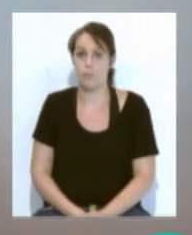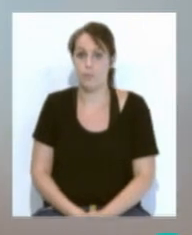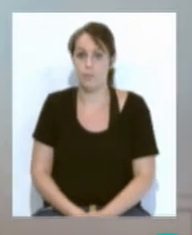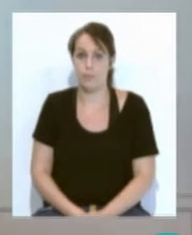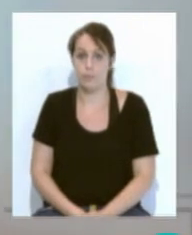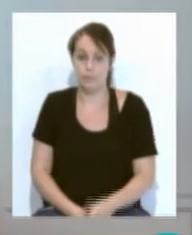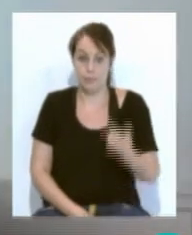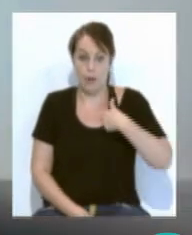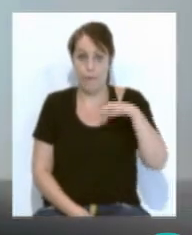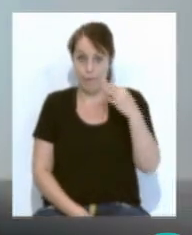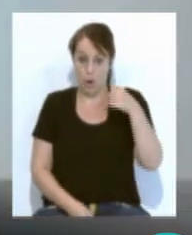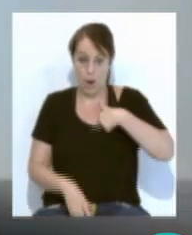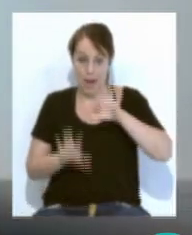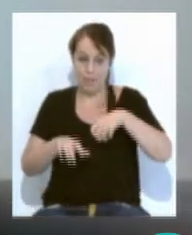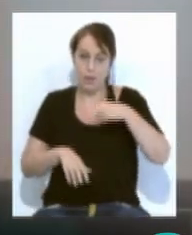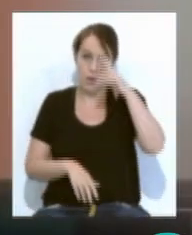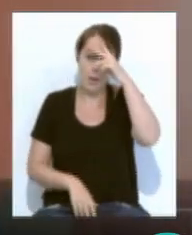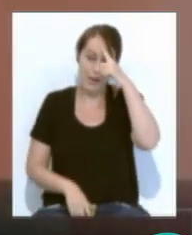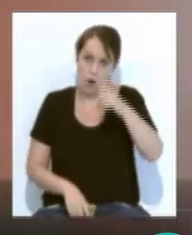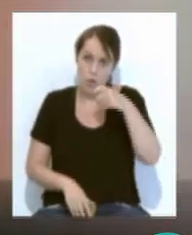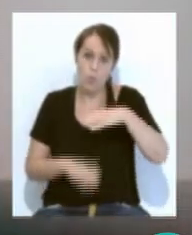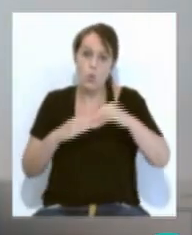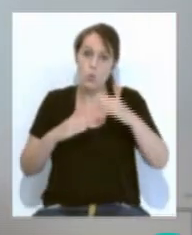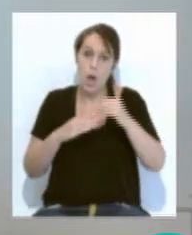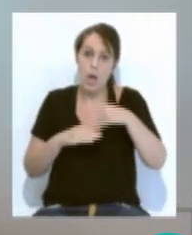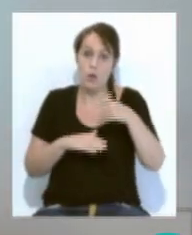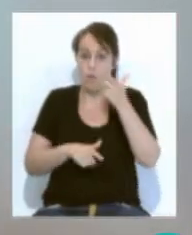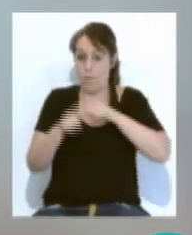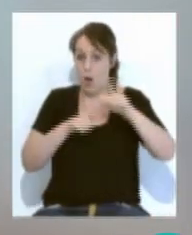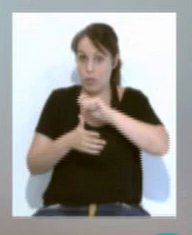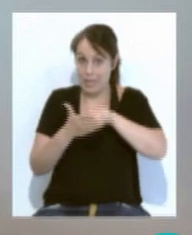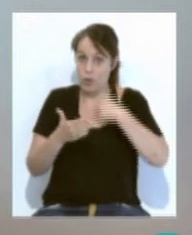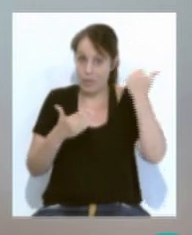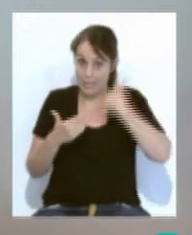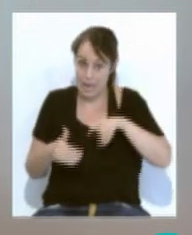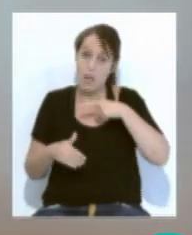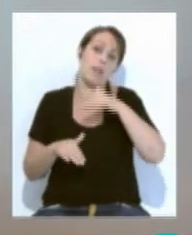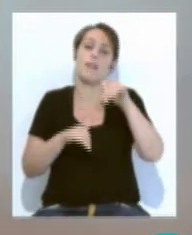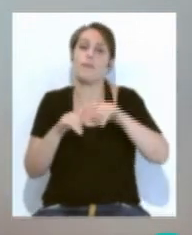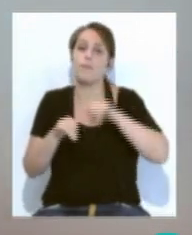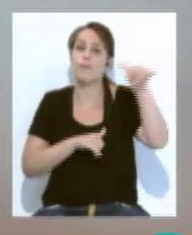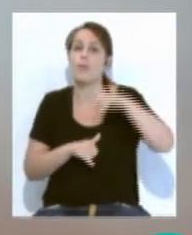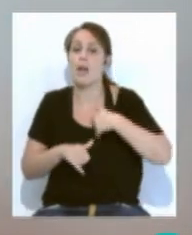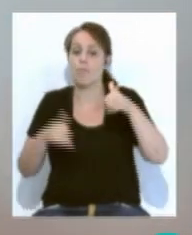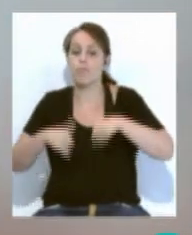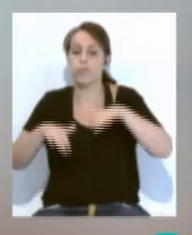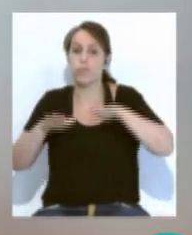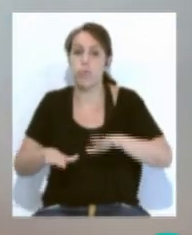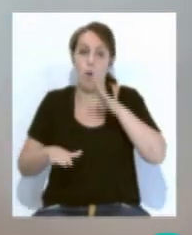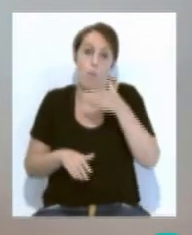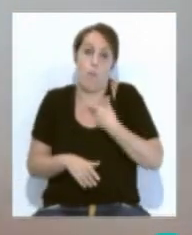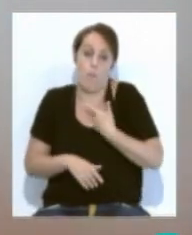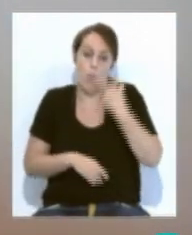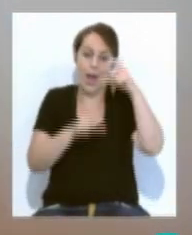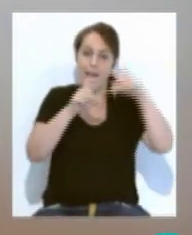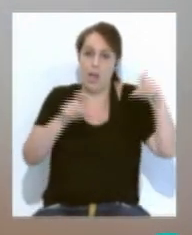Desde Facua a Cádiz recordamos a los usuarios que tengan un viaje contratado y que dicho viaje se vea cancelado tanto por decisión de